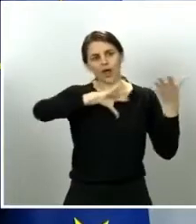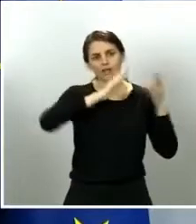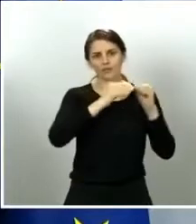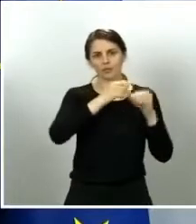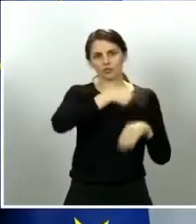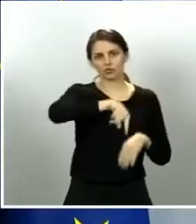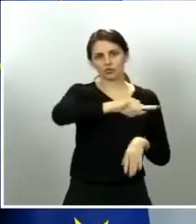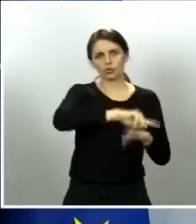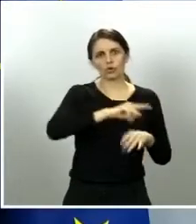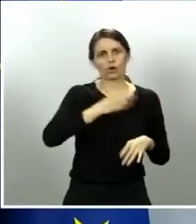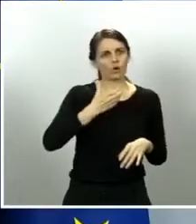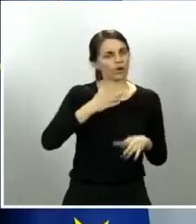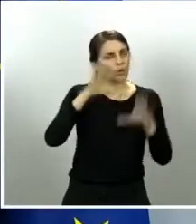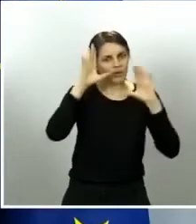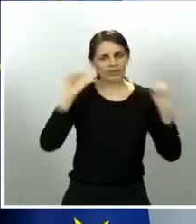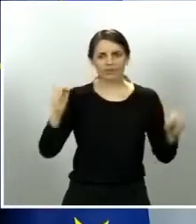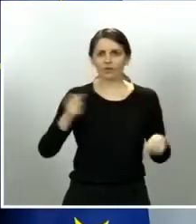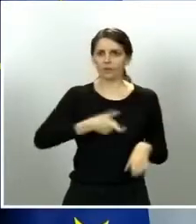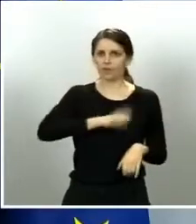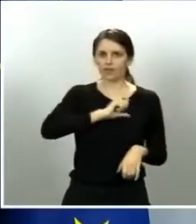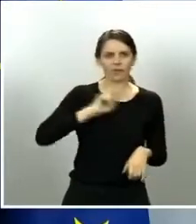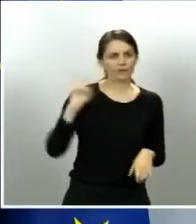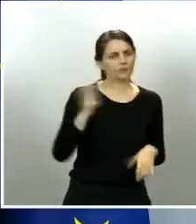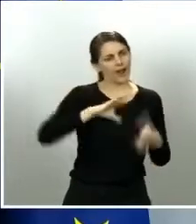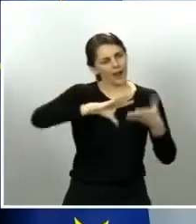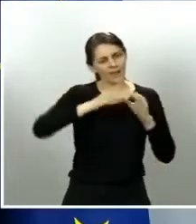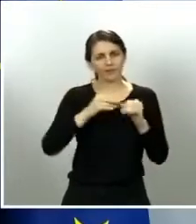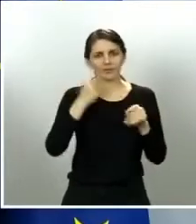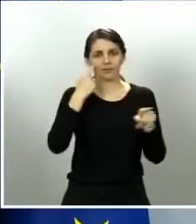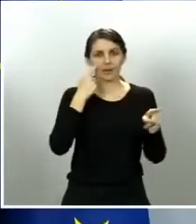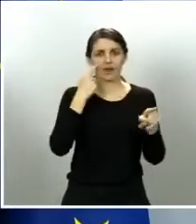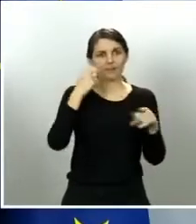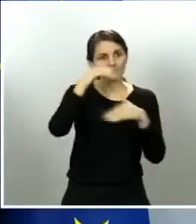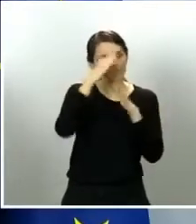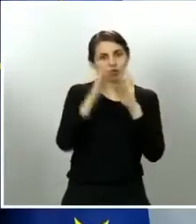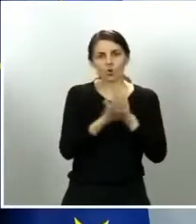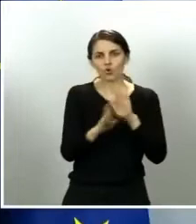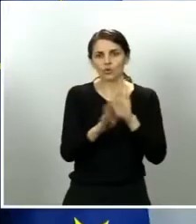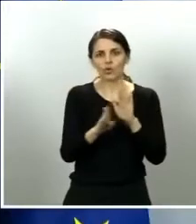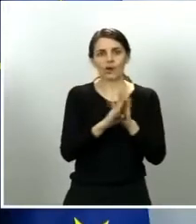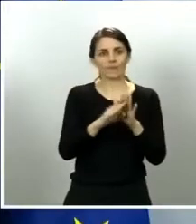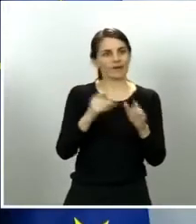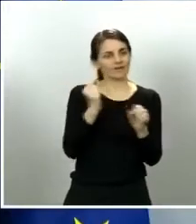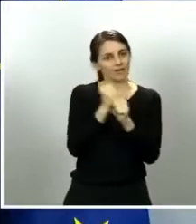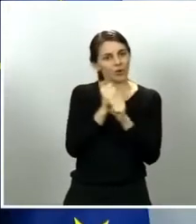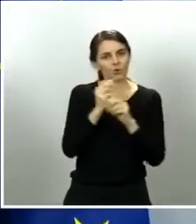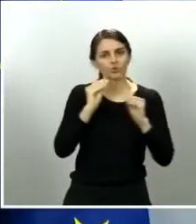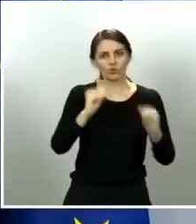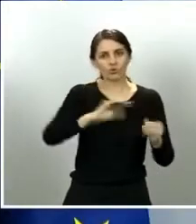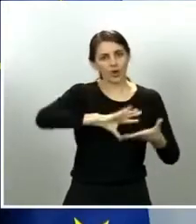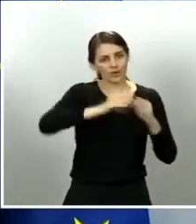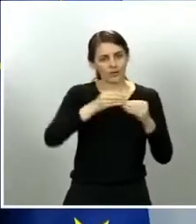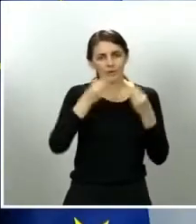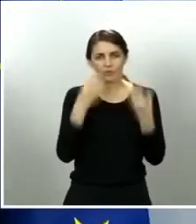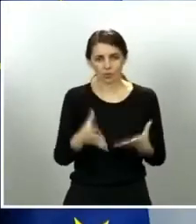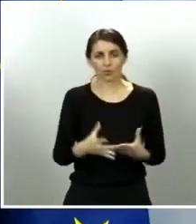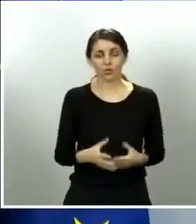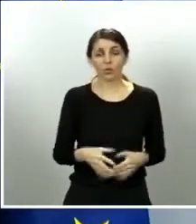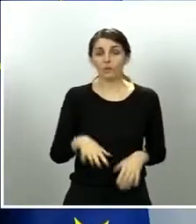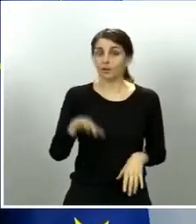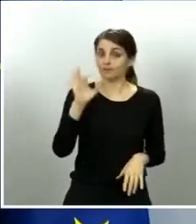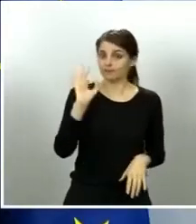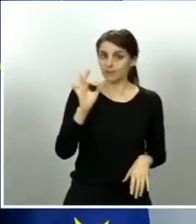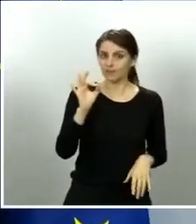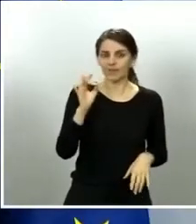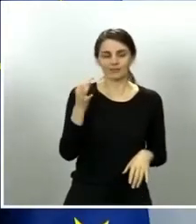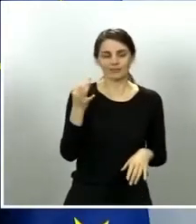el ministro de Sanidad tendrá una labor importante a través también del comité de desescalamiento y podrá